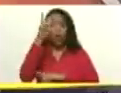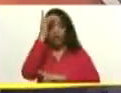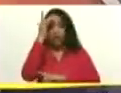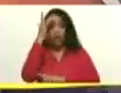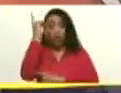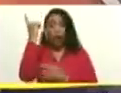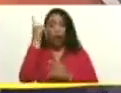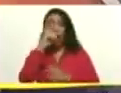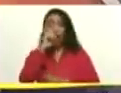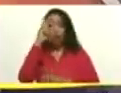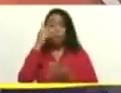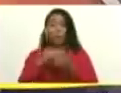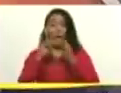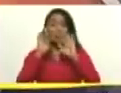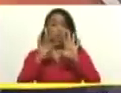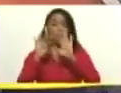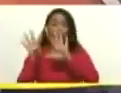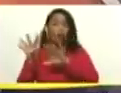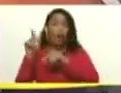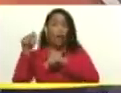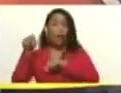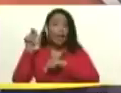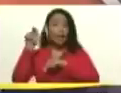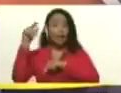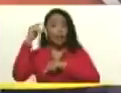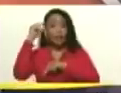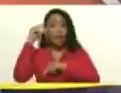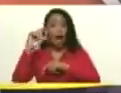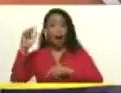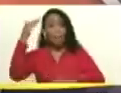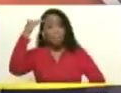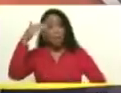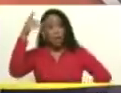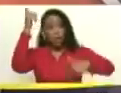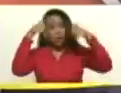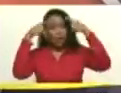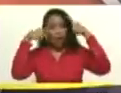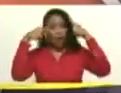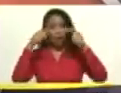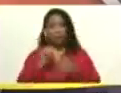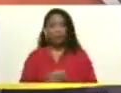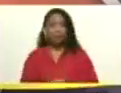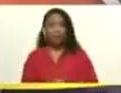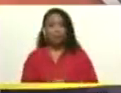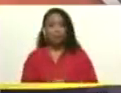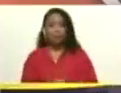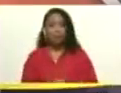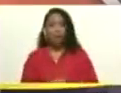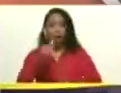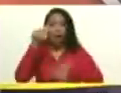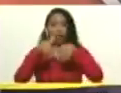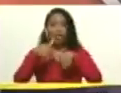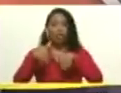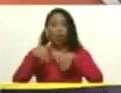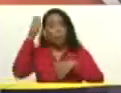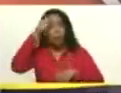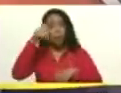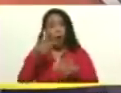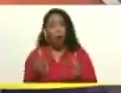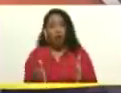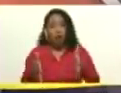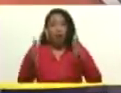del año 1999 es el día en que el comandante Hugo Chávez Frías, por voto del pueblo, se